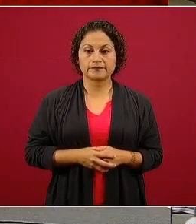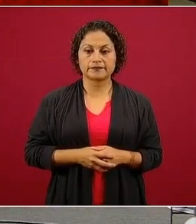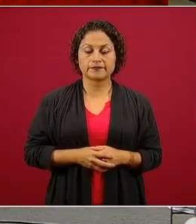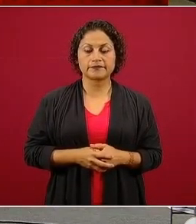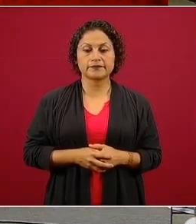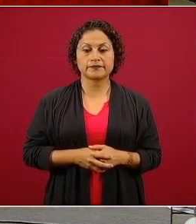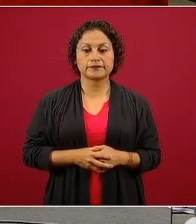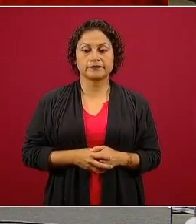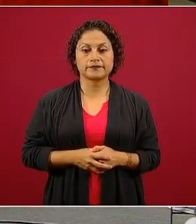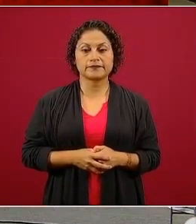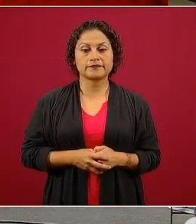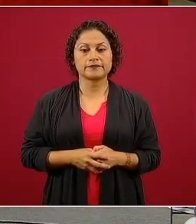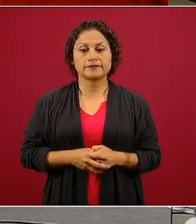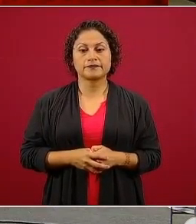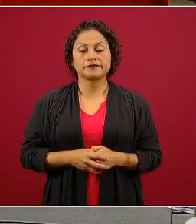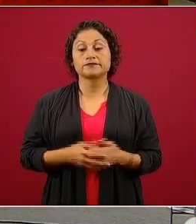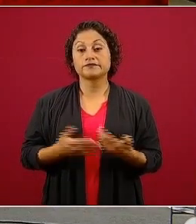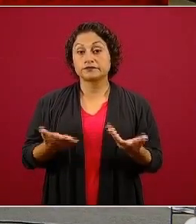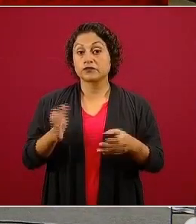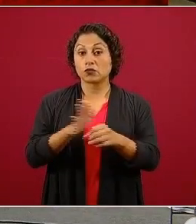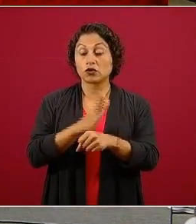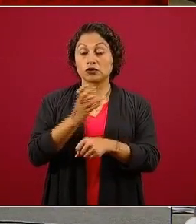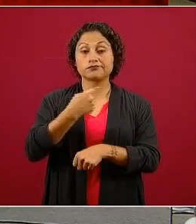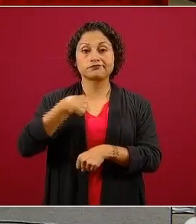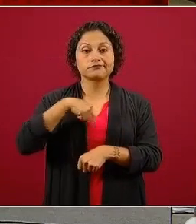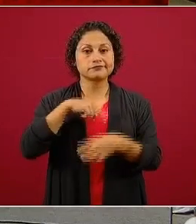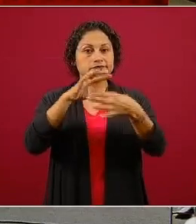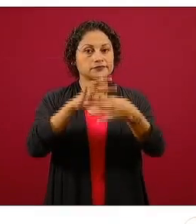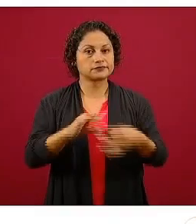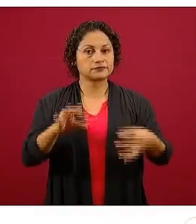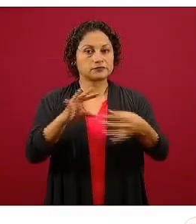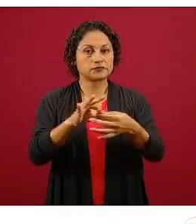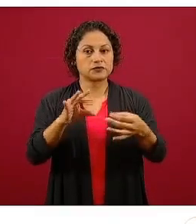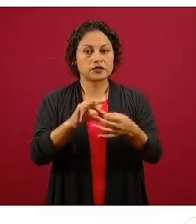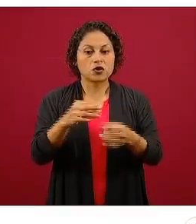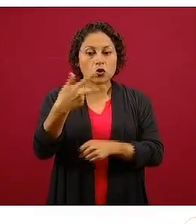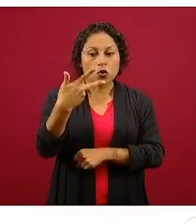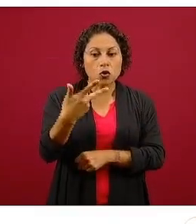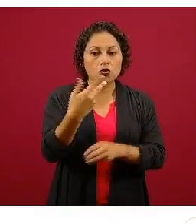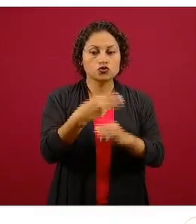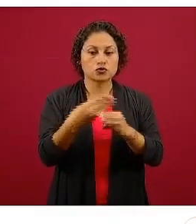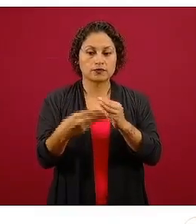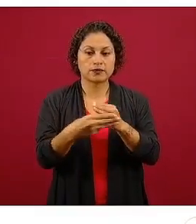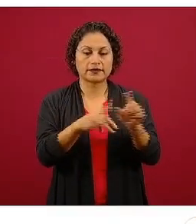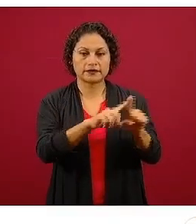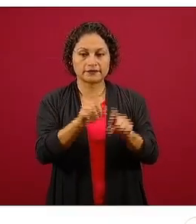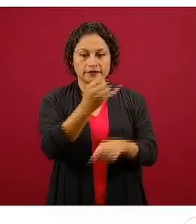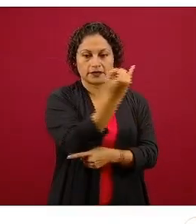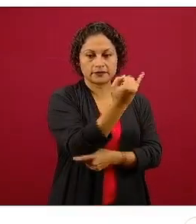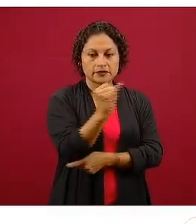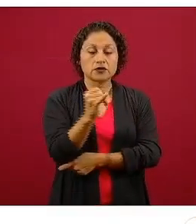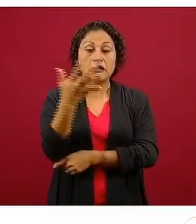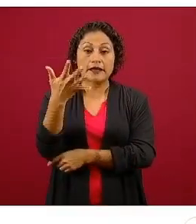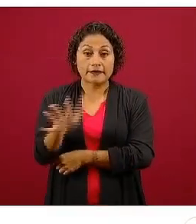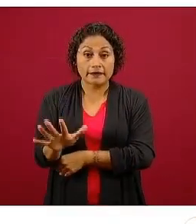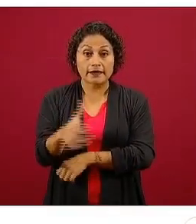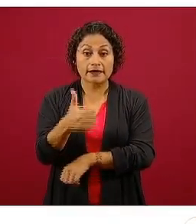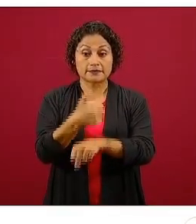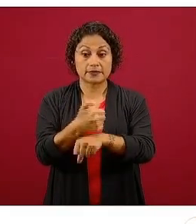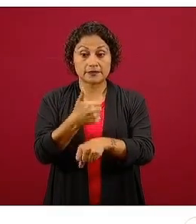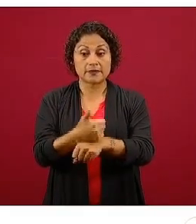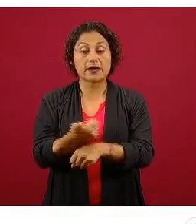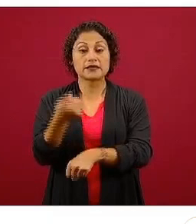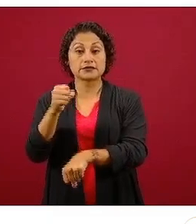Estamos hablando de que se van a distribuir ocho asignaturas en preescolar, diez en primaria, y doce en